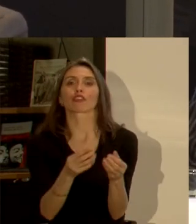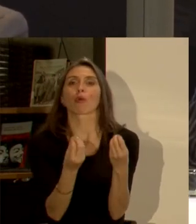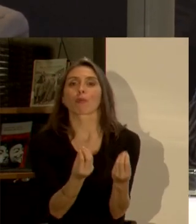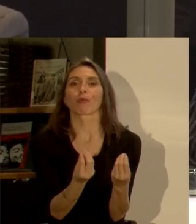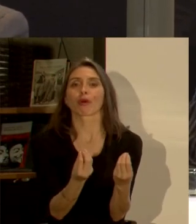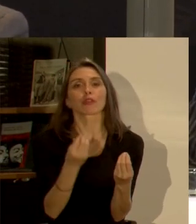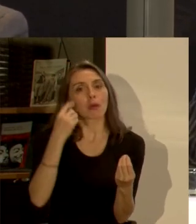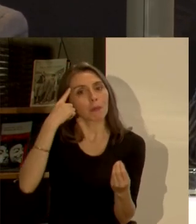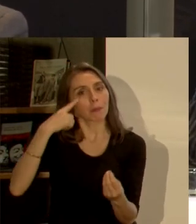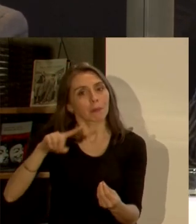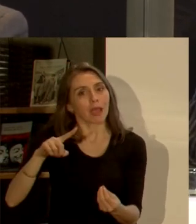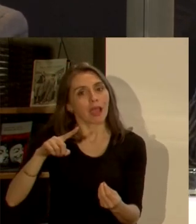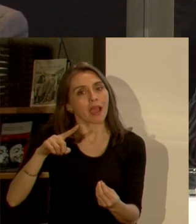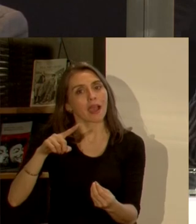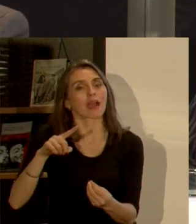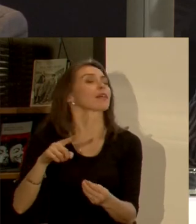la ciudadanía